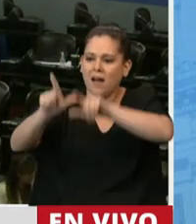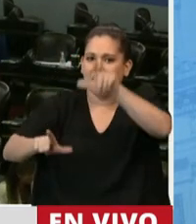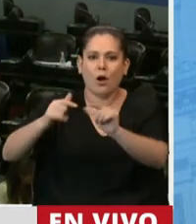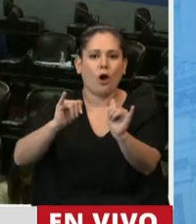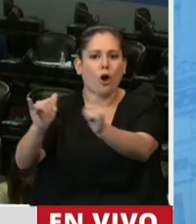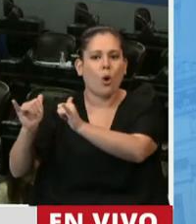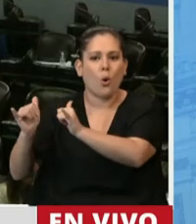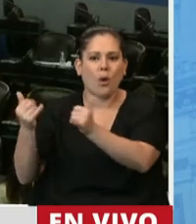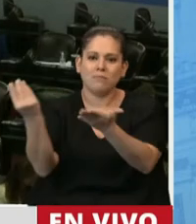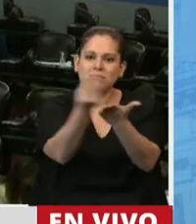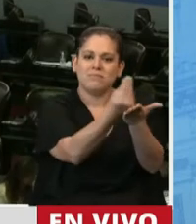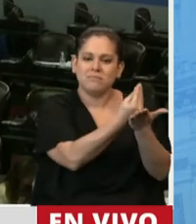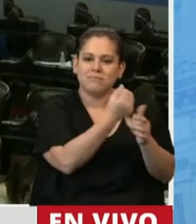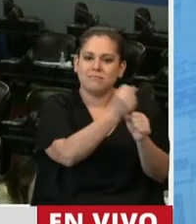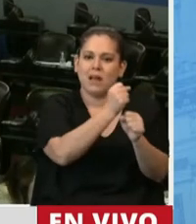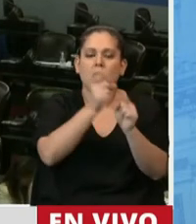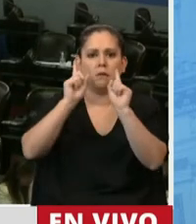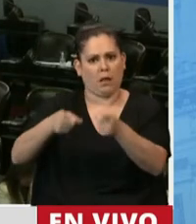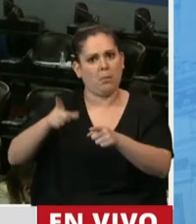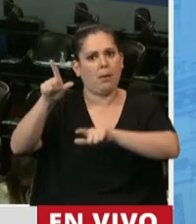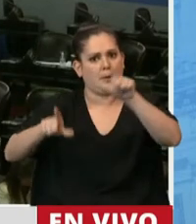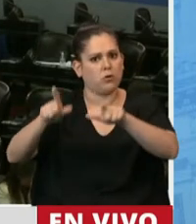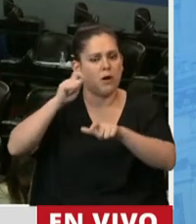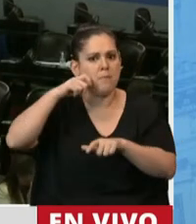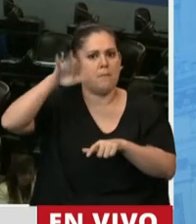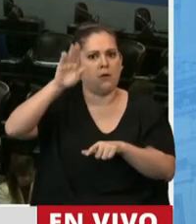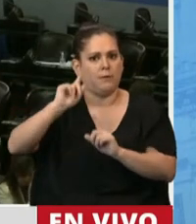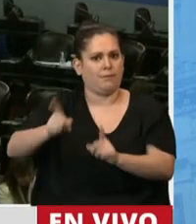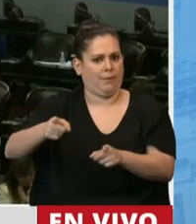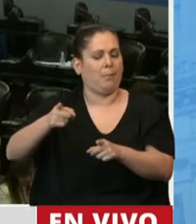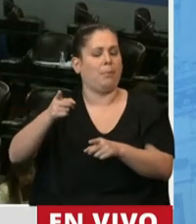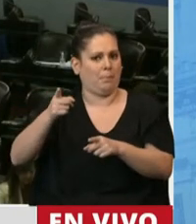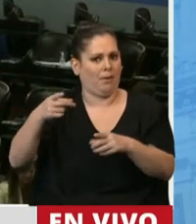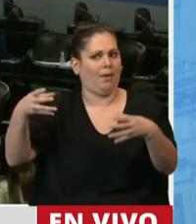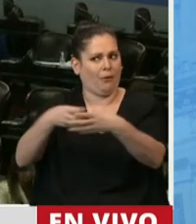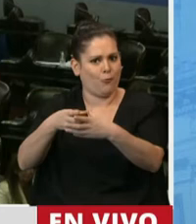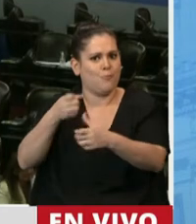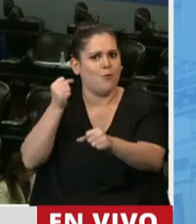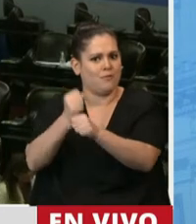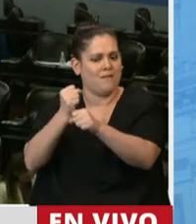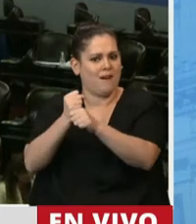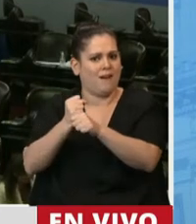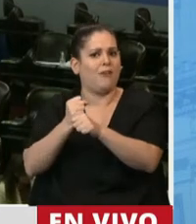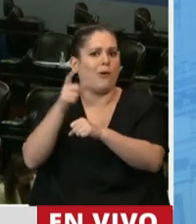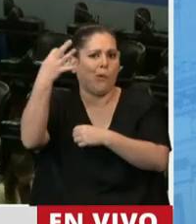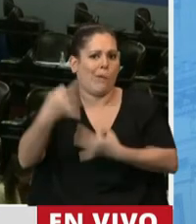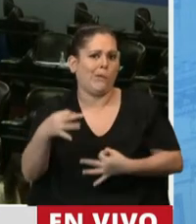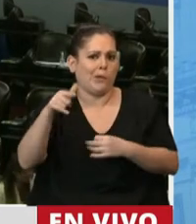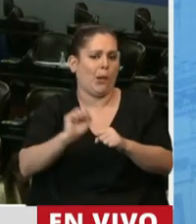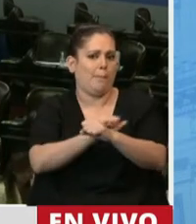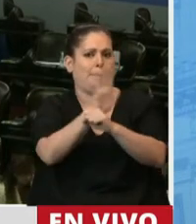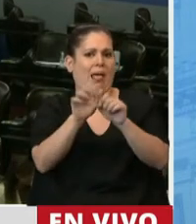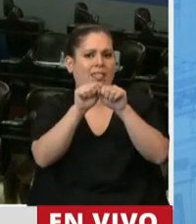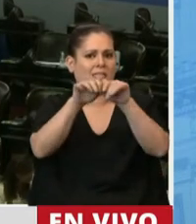y nuestra no tan juventud, porque hay una franjetaria importante, interesante para analizar, que con este movimiento de la pandemia, de